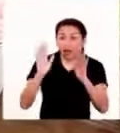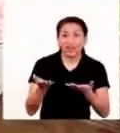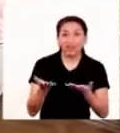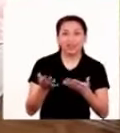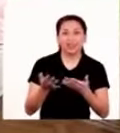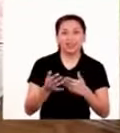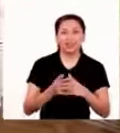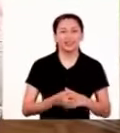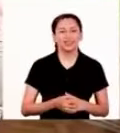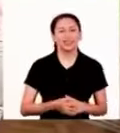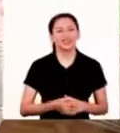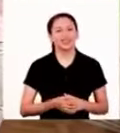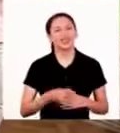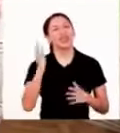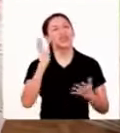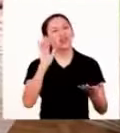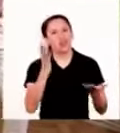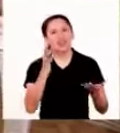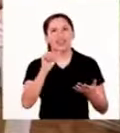Raúl. Raúlito.